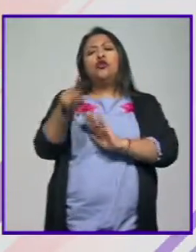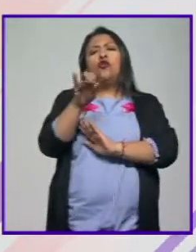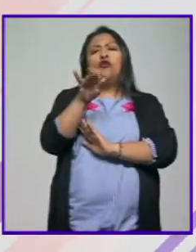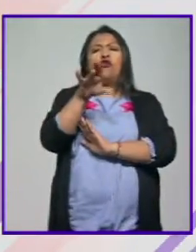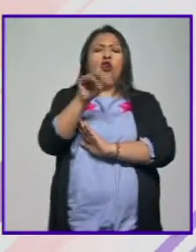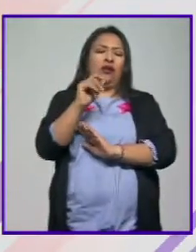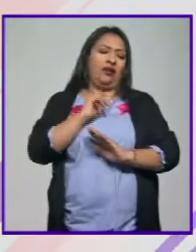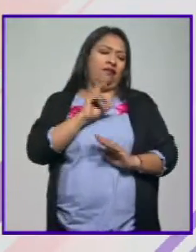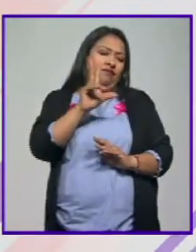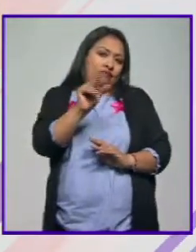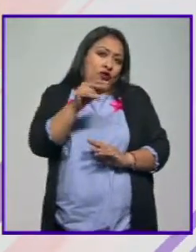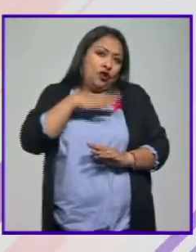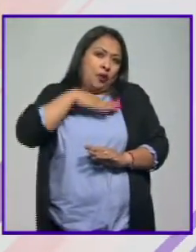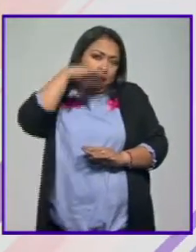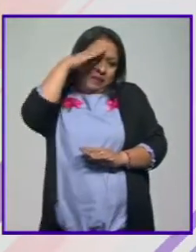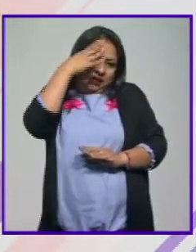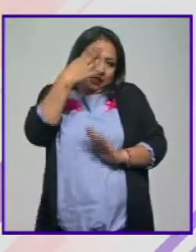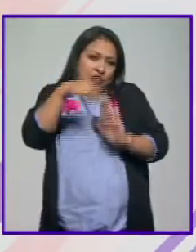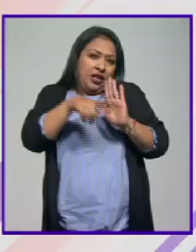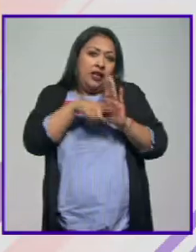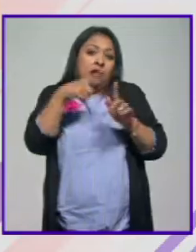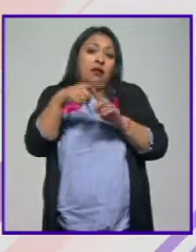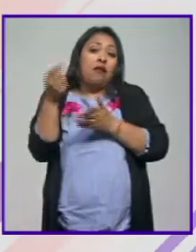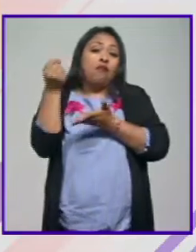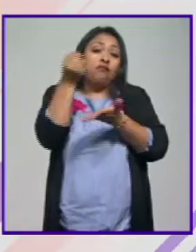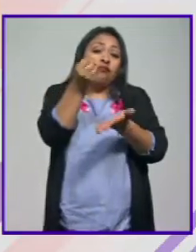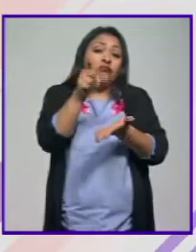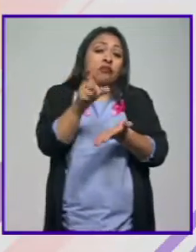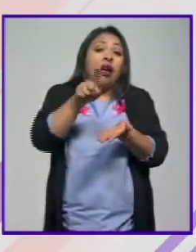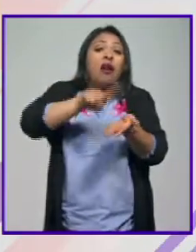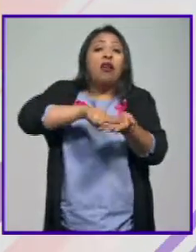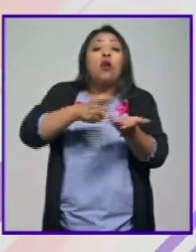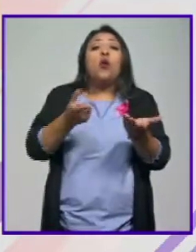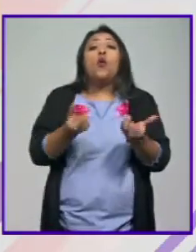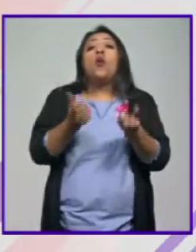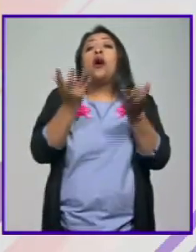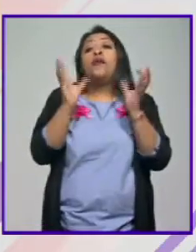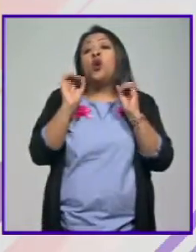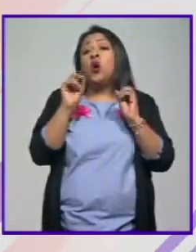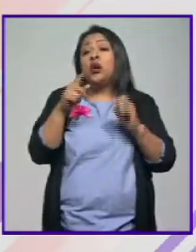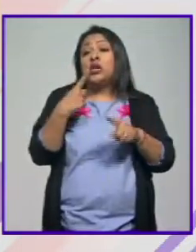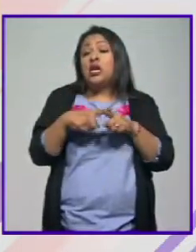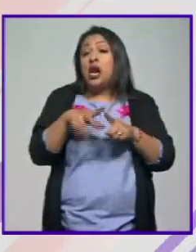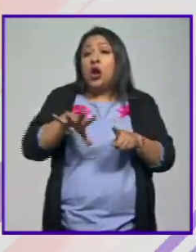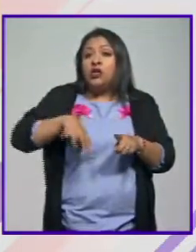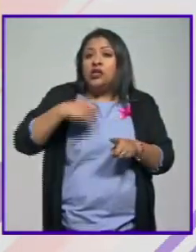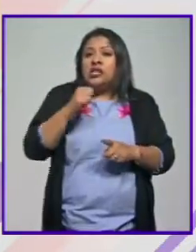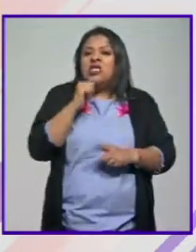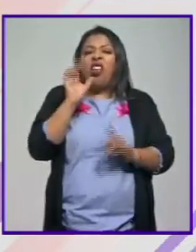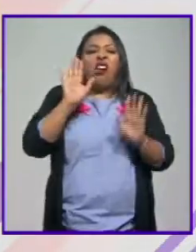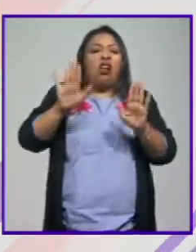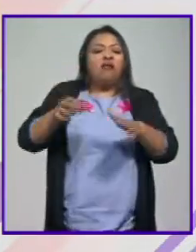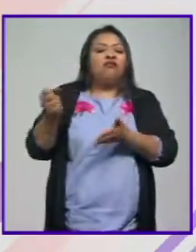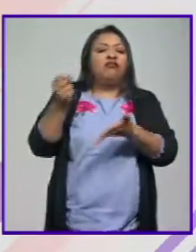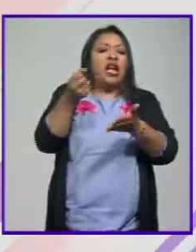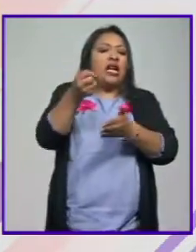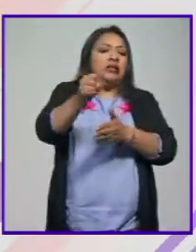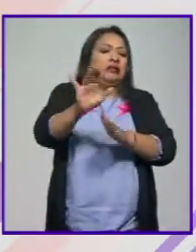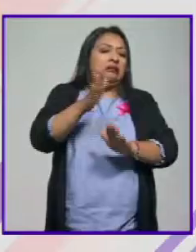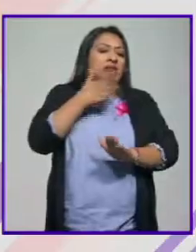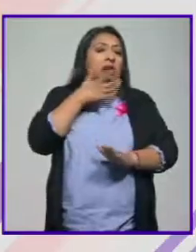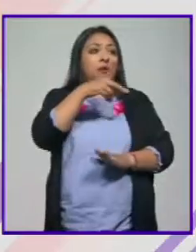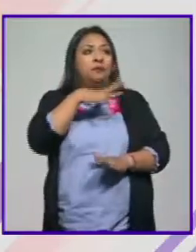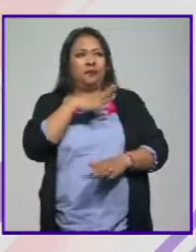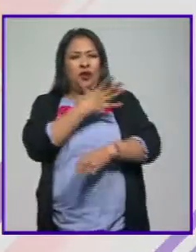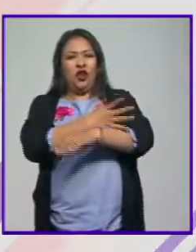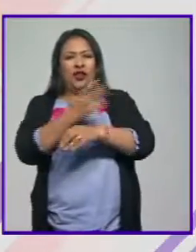y más bien pienso que es un defecto del presupuesto o de quien no lucha por el presupuesto. Por su parte, el